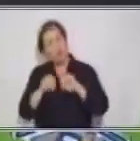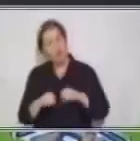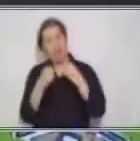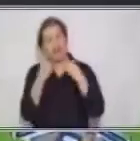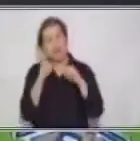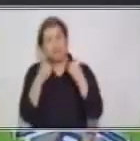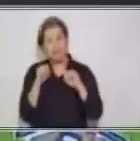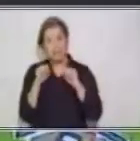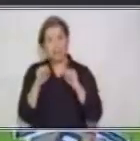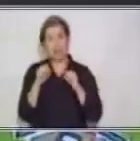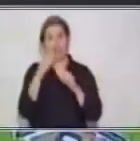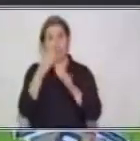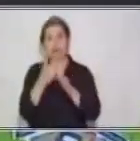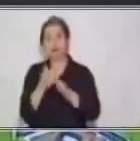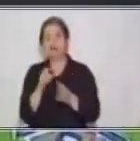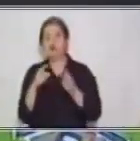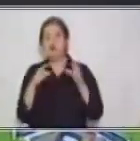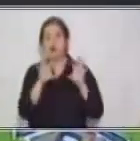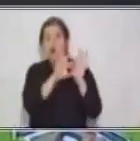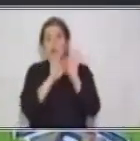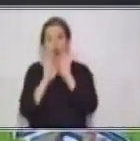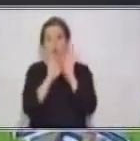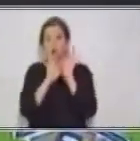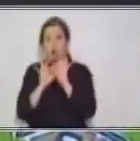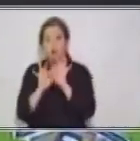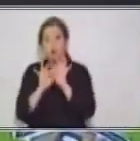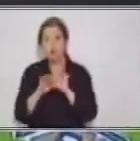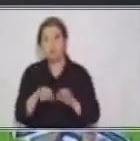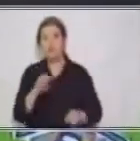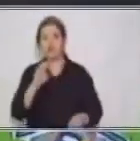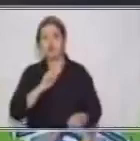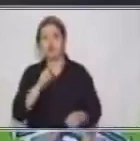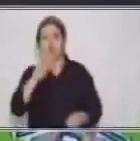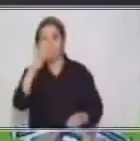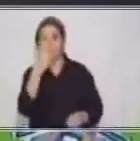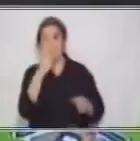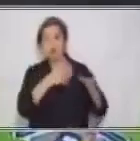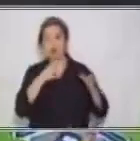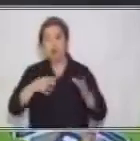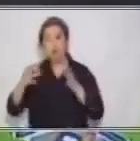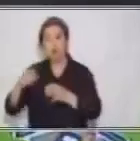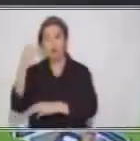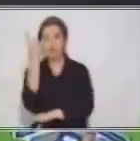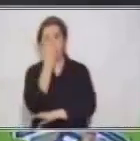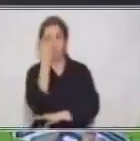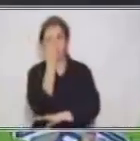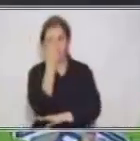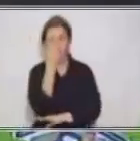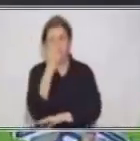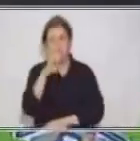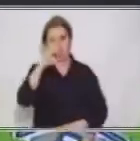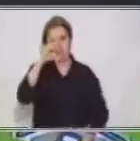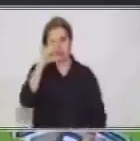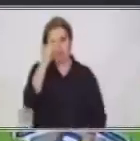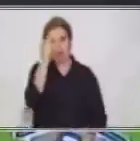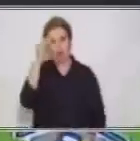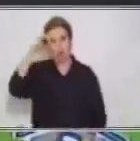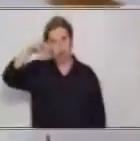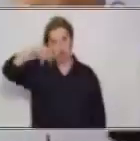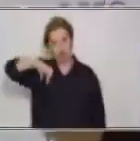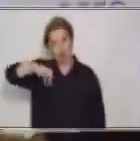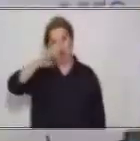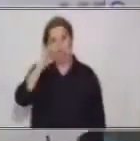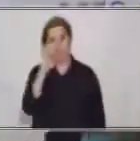las conjunciones se dividen en tres grupos muy importantes. Hay copulativas, disyuntivas y